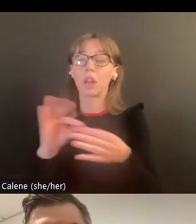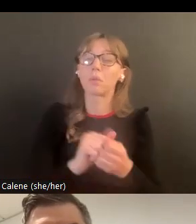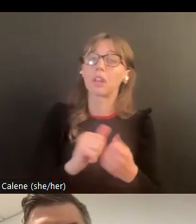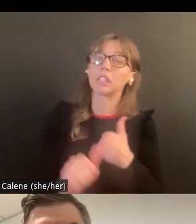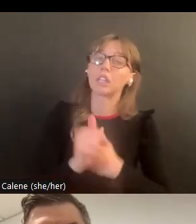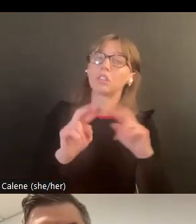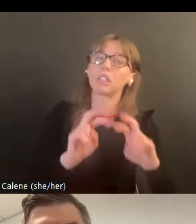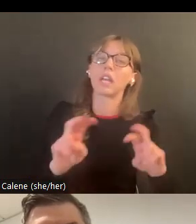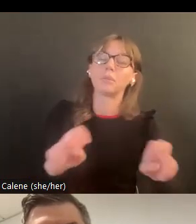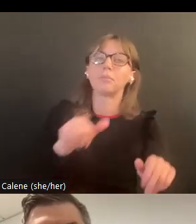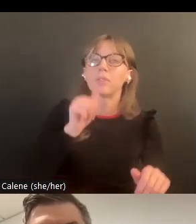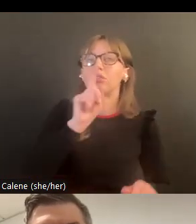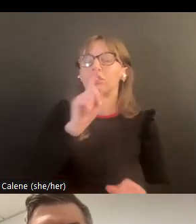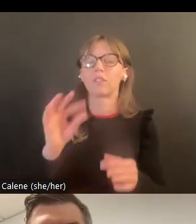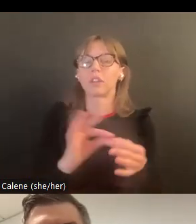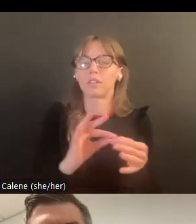compartir eso como